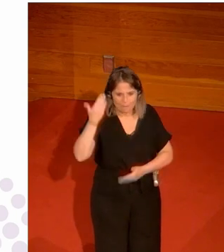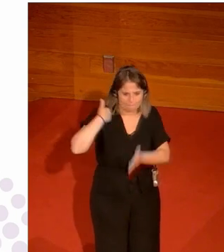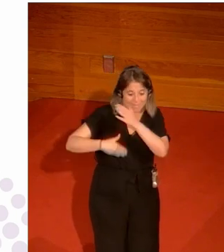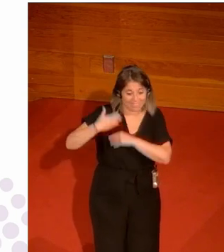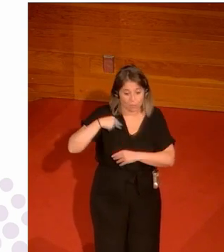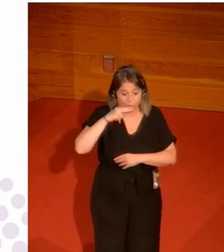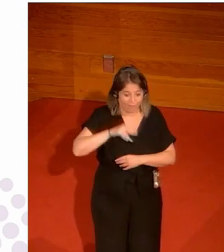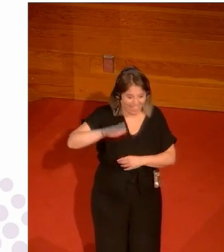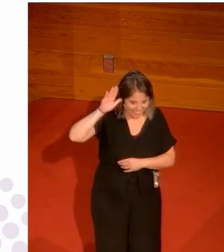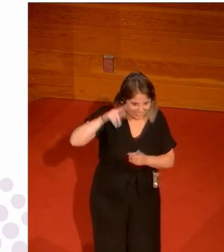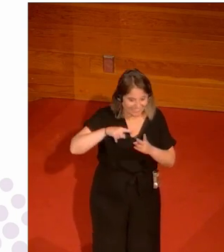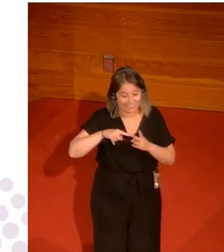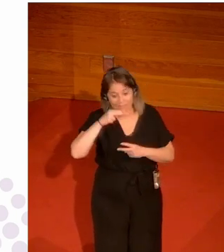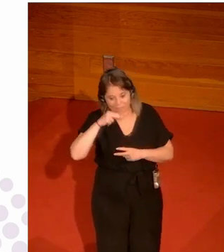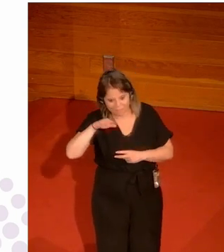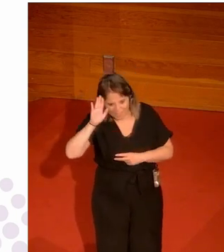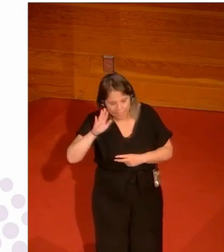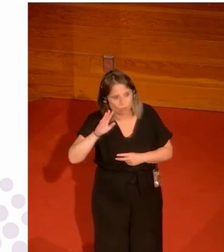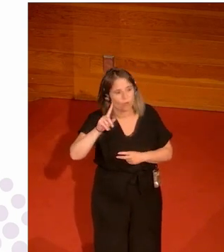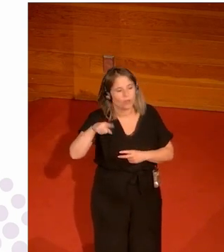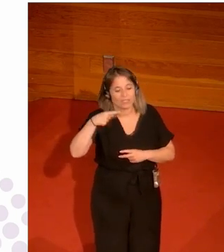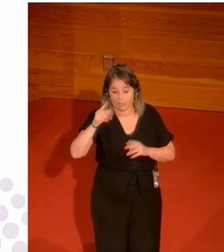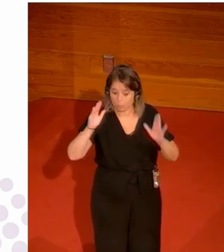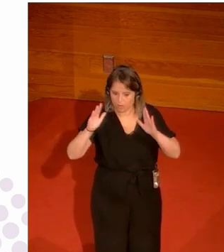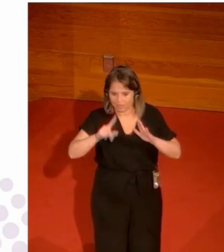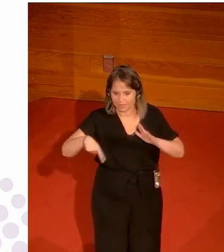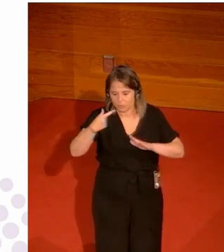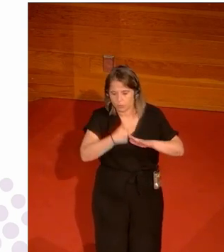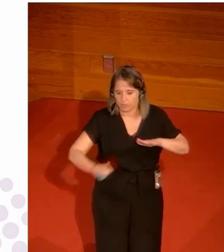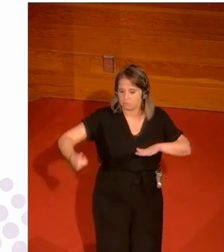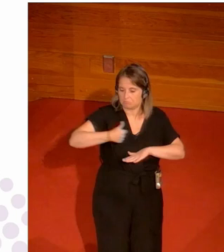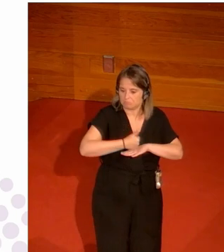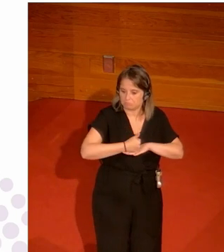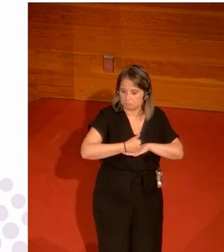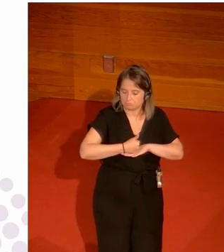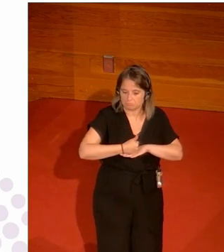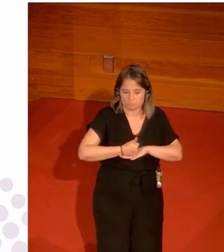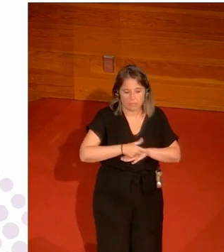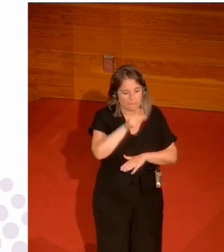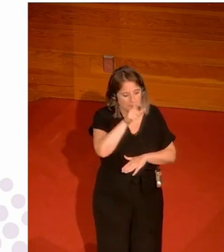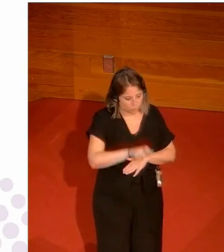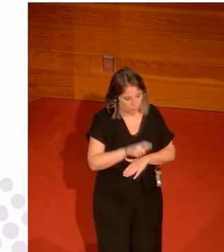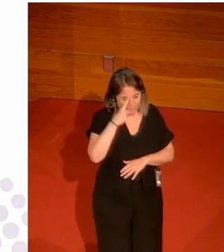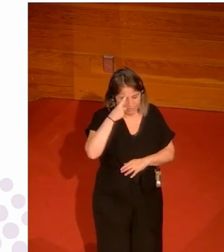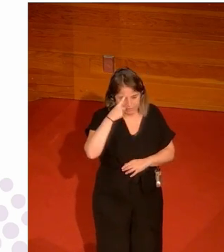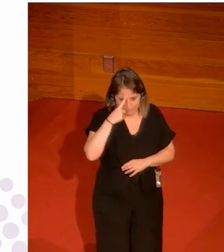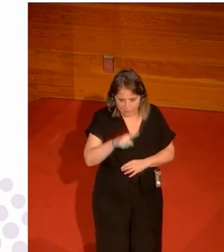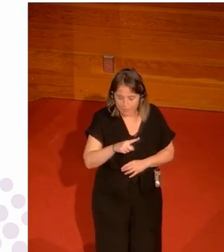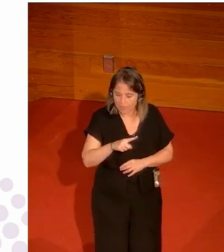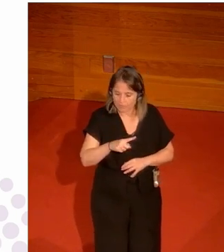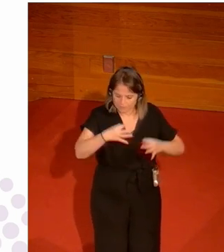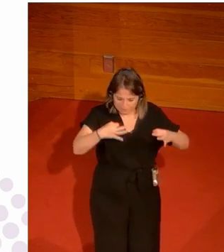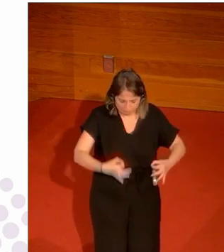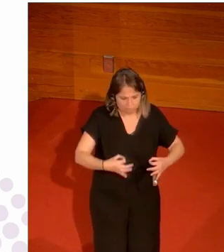falangista procurador franquista que le llevó a ser una persona tan moderna o sea realmente era una persona convencida por alguna